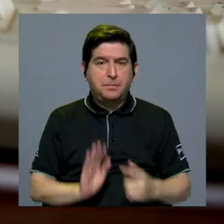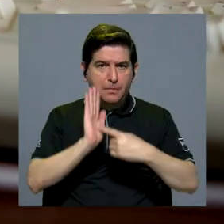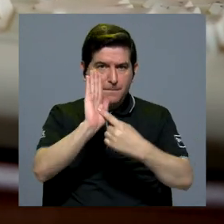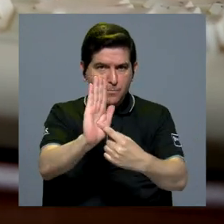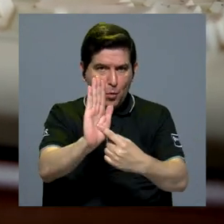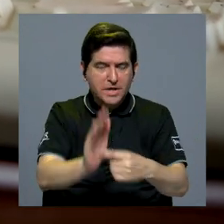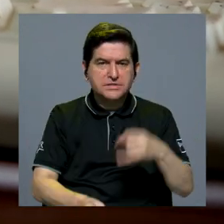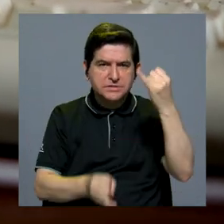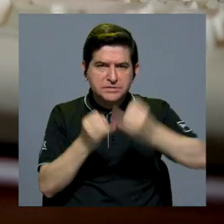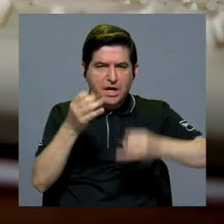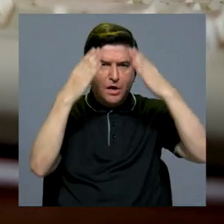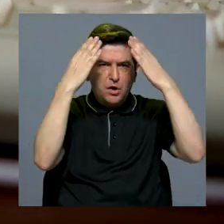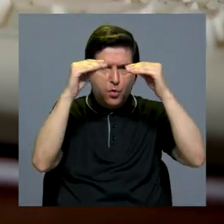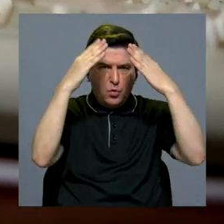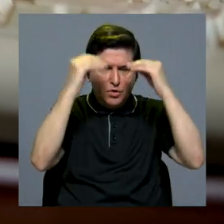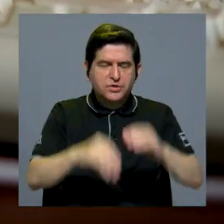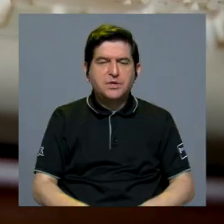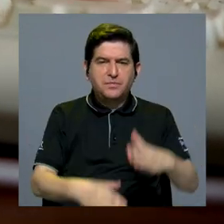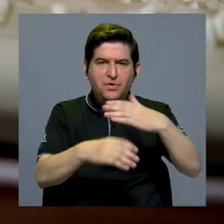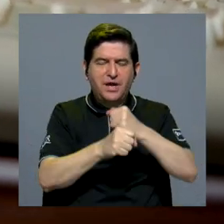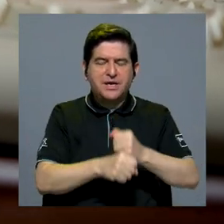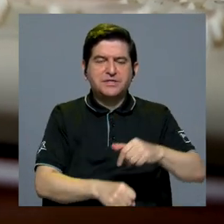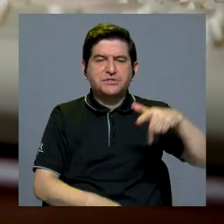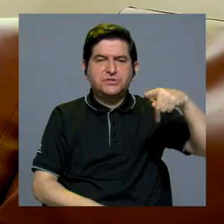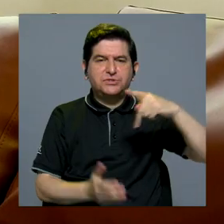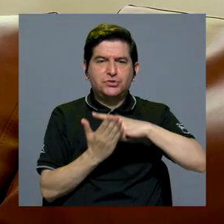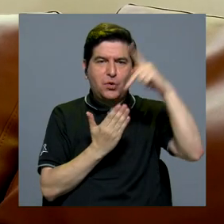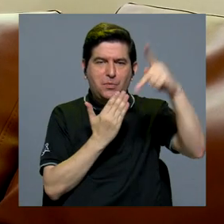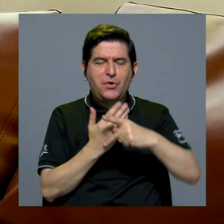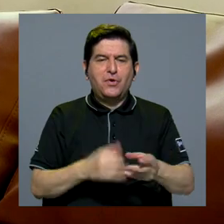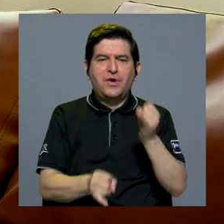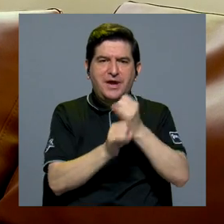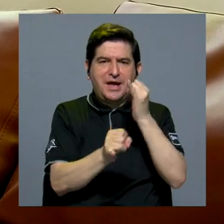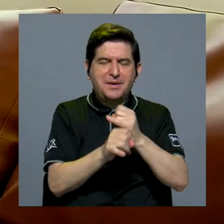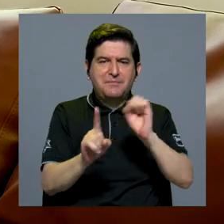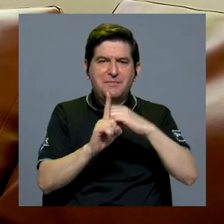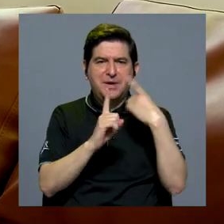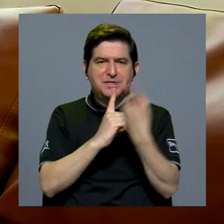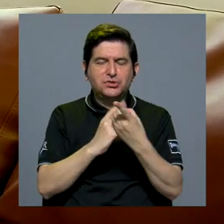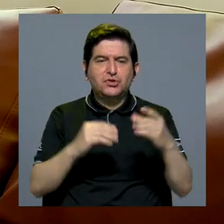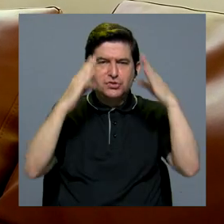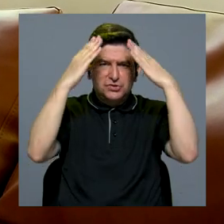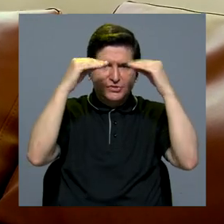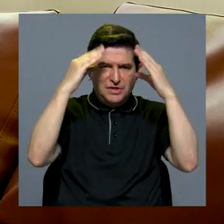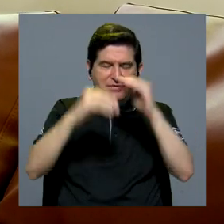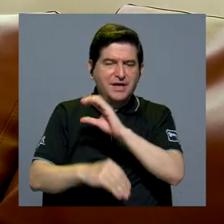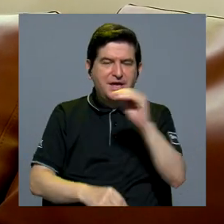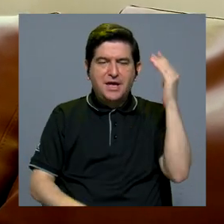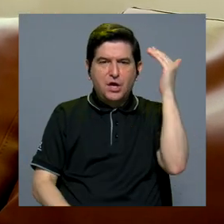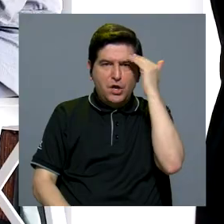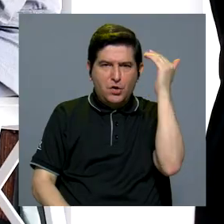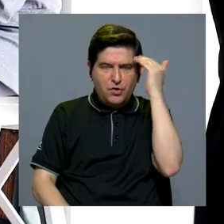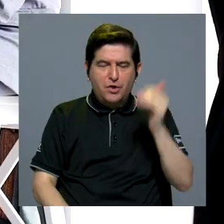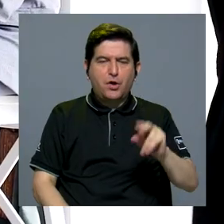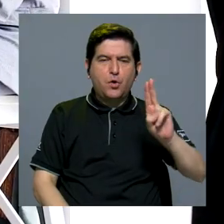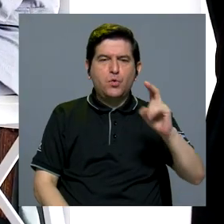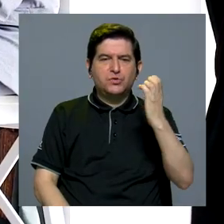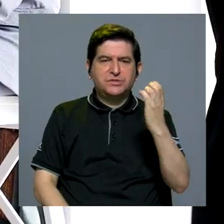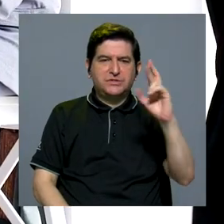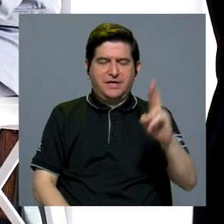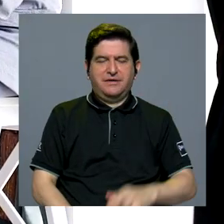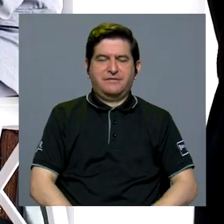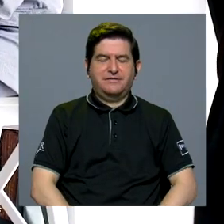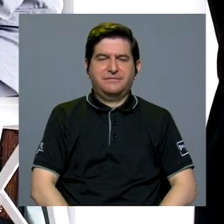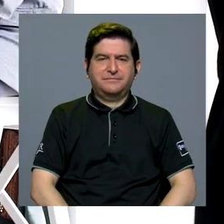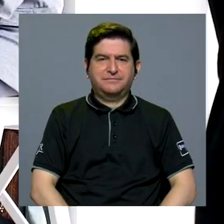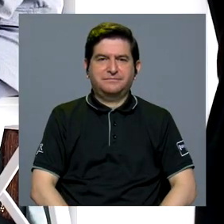evidencia el último informe emitido por el programa institucional Sociedad de la Información y el Conocimiento de la UCR